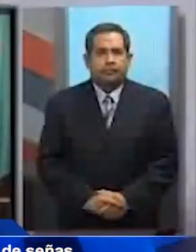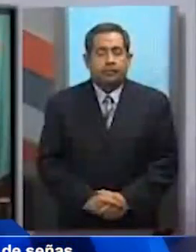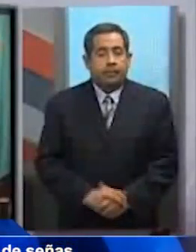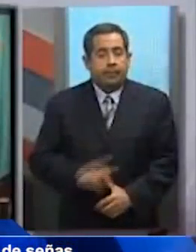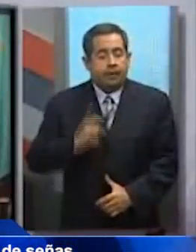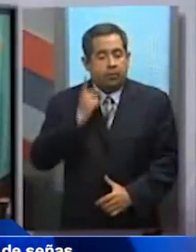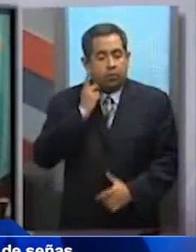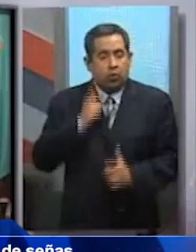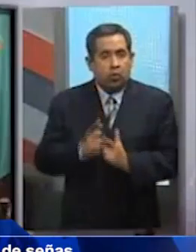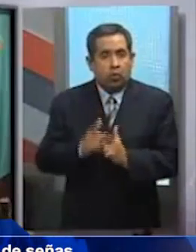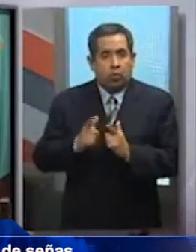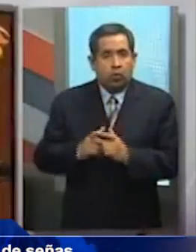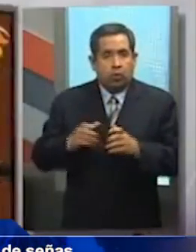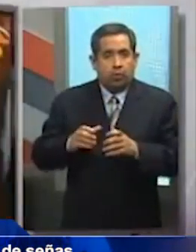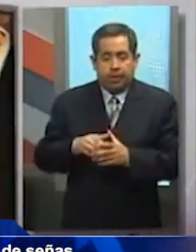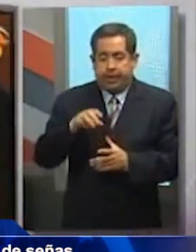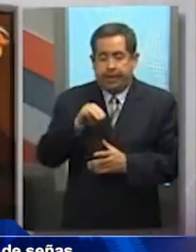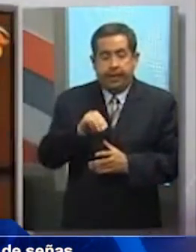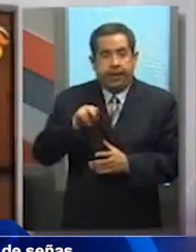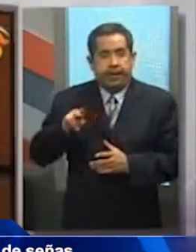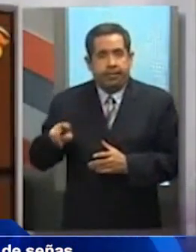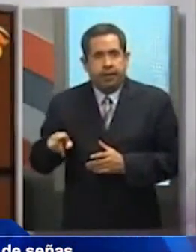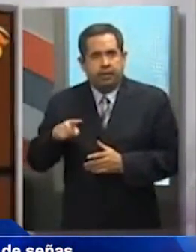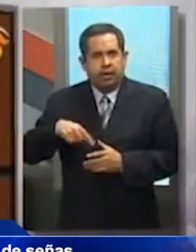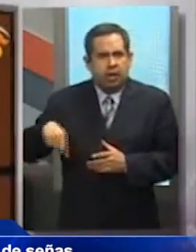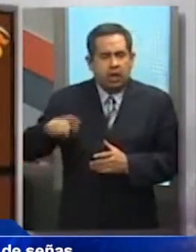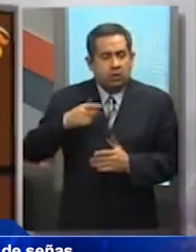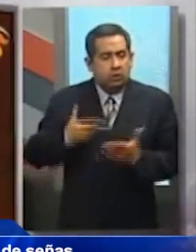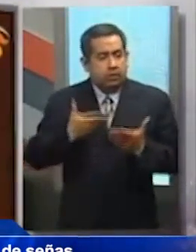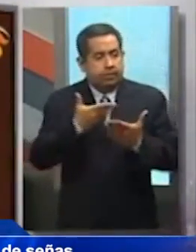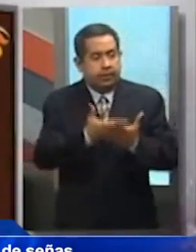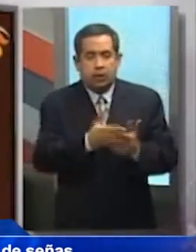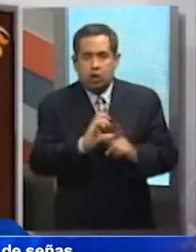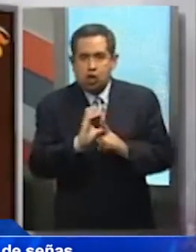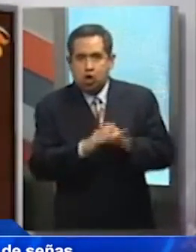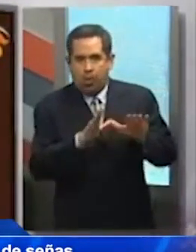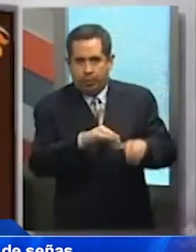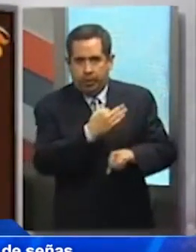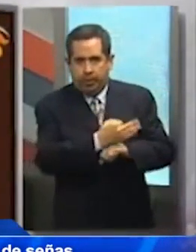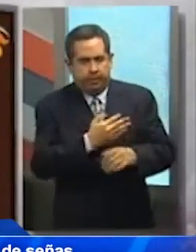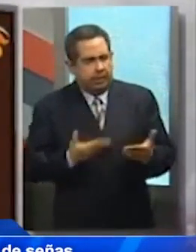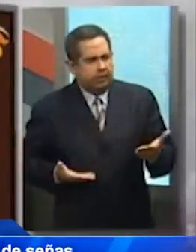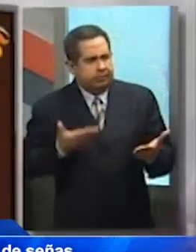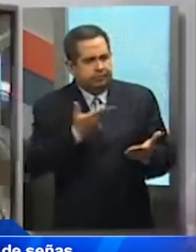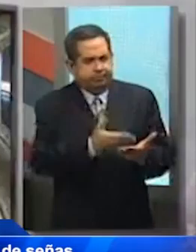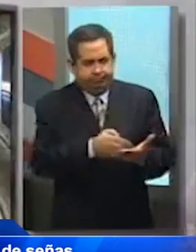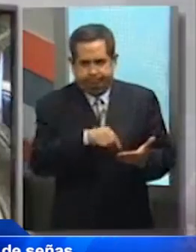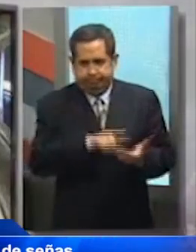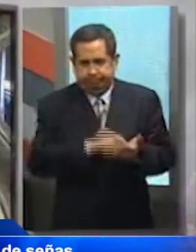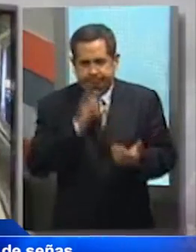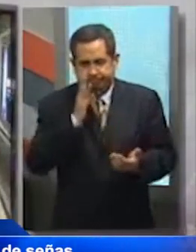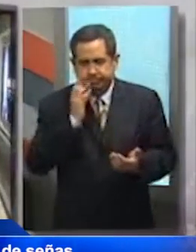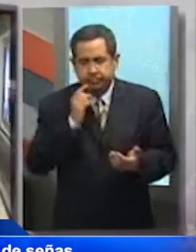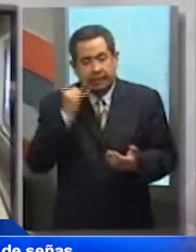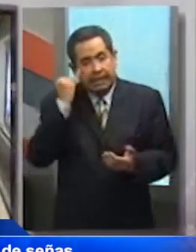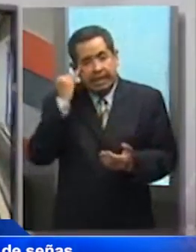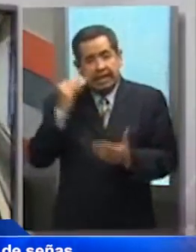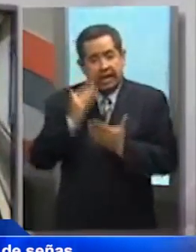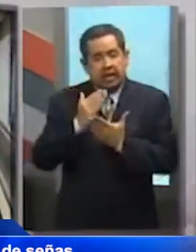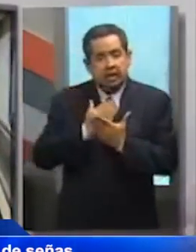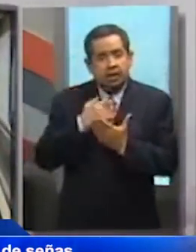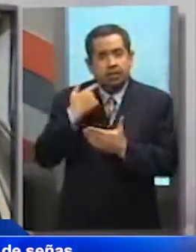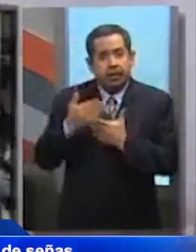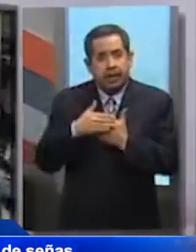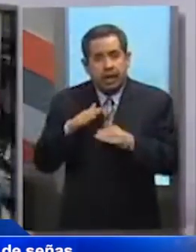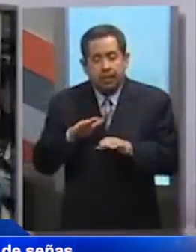Diputados del Grupo Parlamentario de Movimiento Ciudadano presentaron ante la Comisión Permanente del Congreso de la Unión una iniciativa que reforma